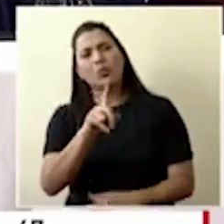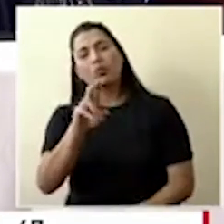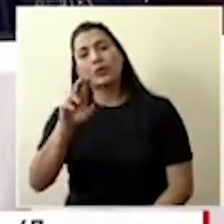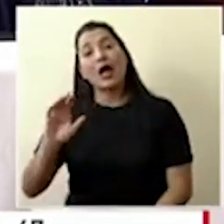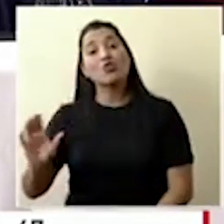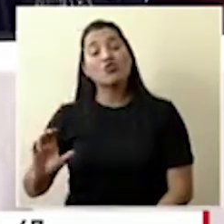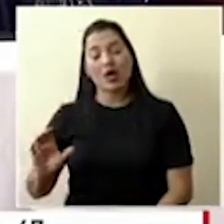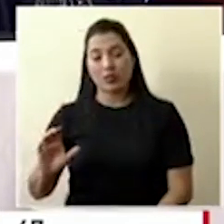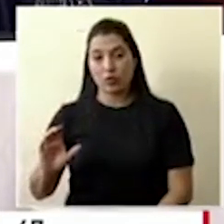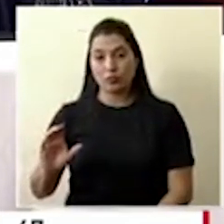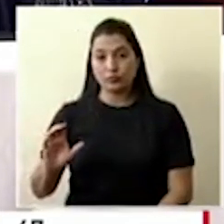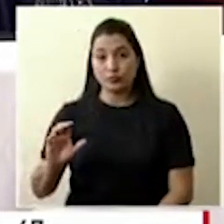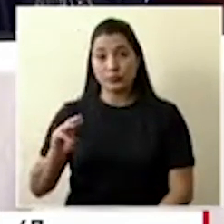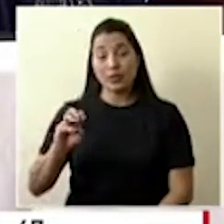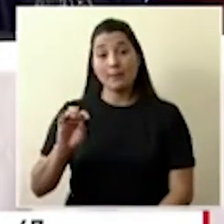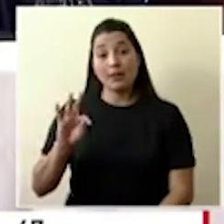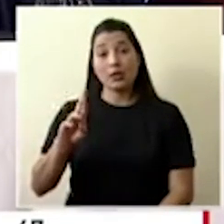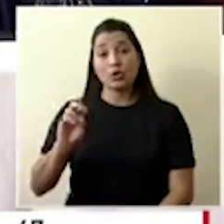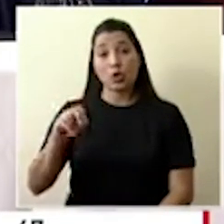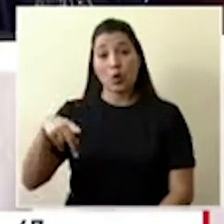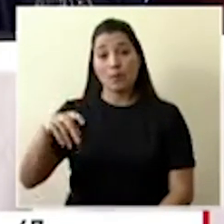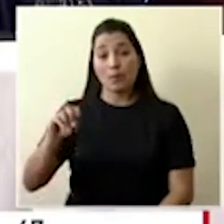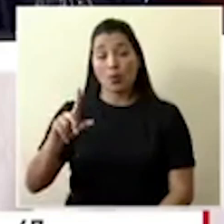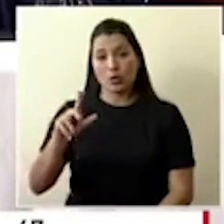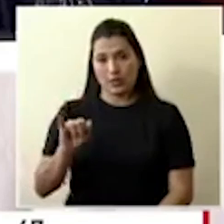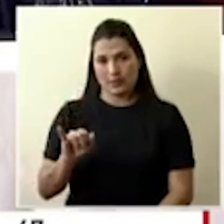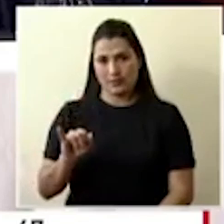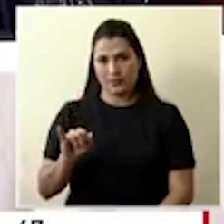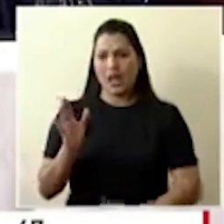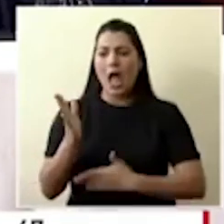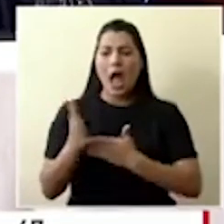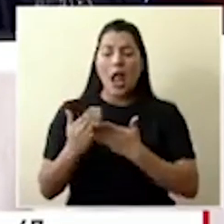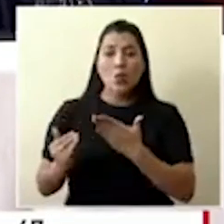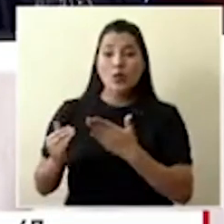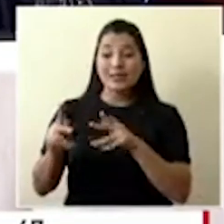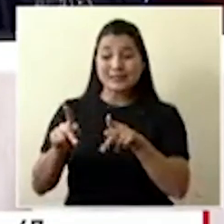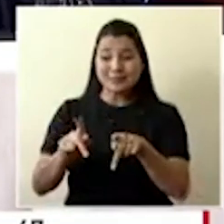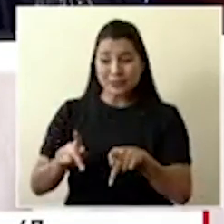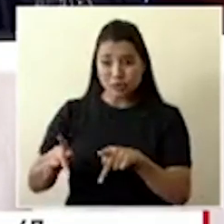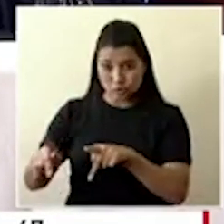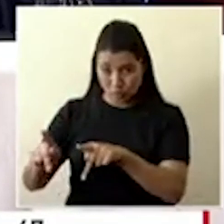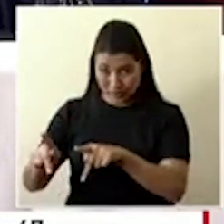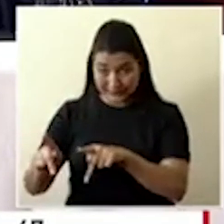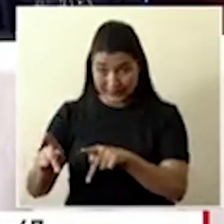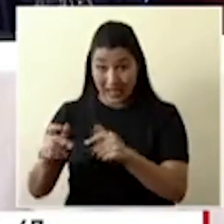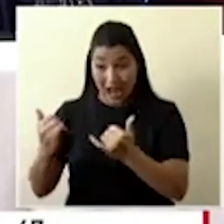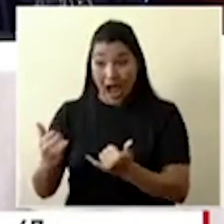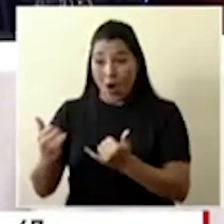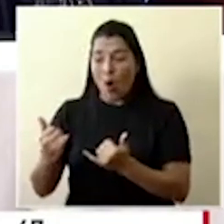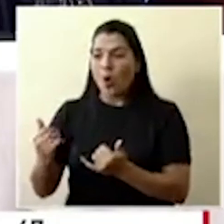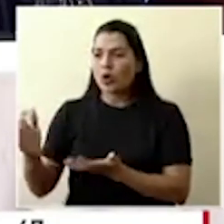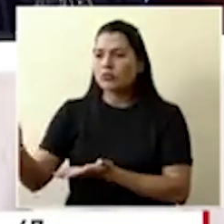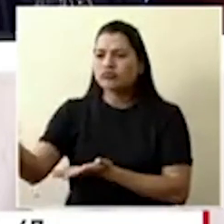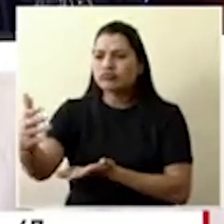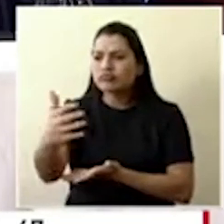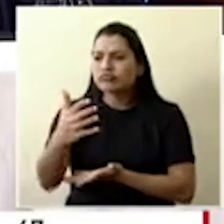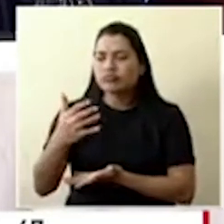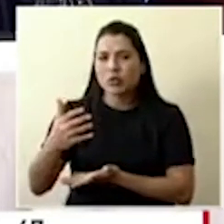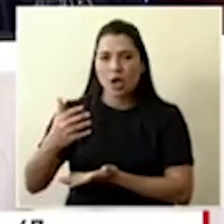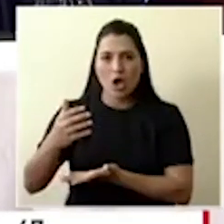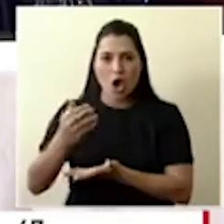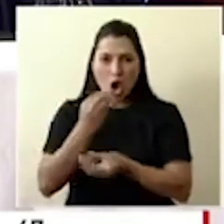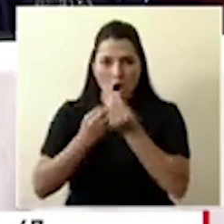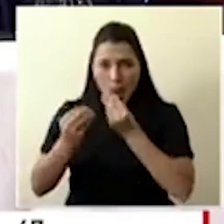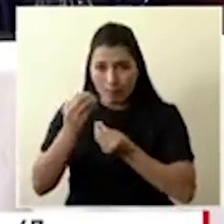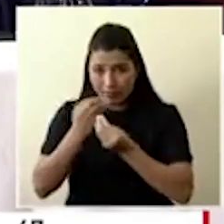hay barrios, perdón, de diferentes comunidades que están recolectando víveres. ¿Pueden estos llevarlos a los respectivos comités de emergencia para que